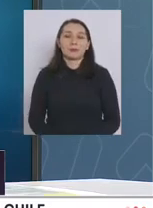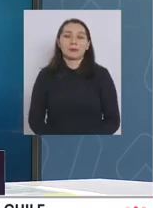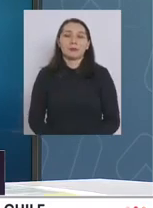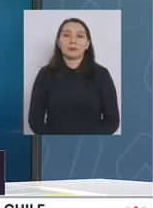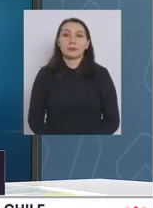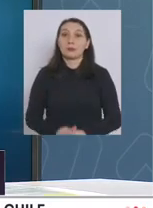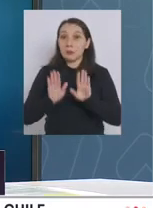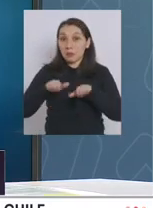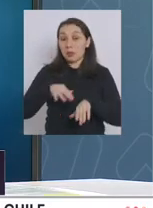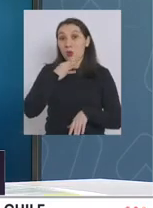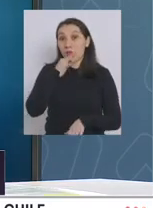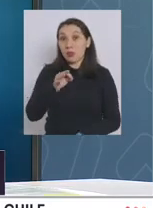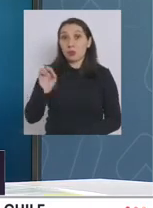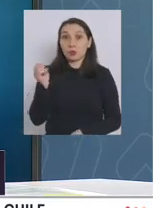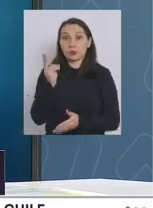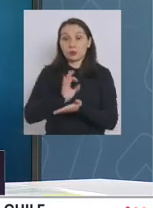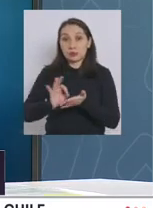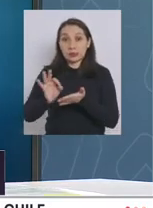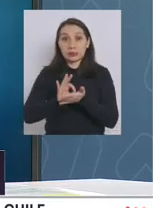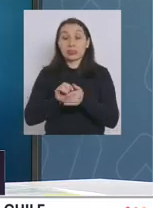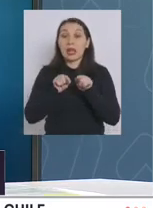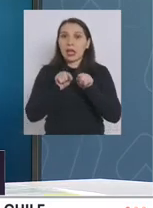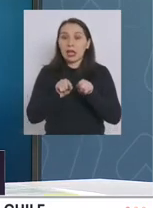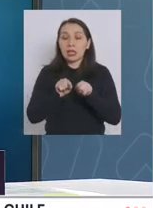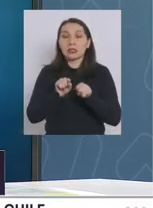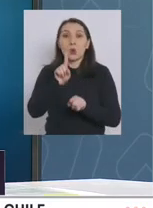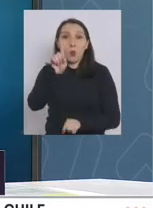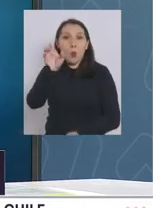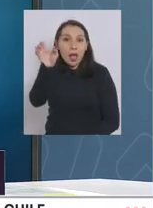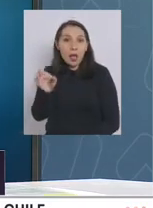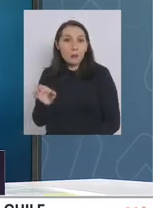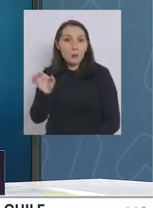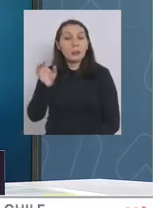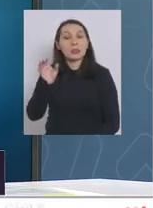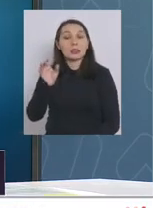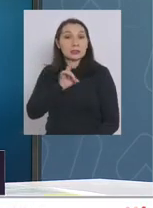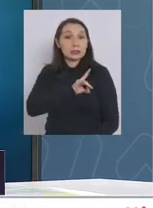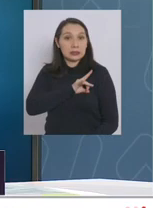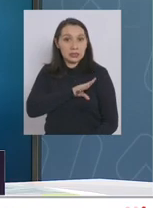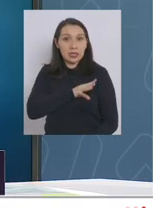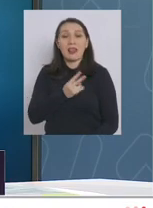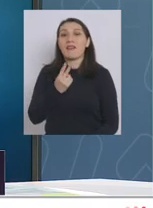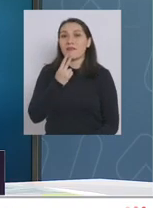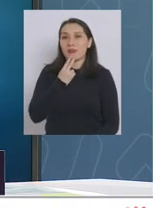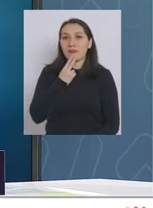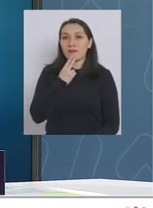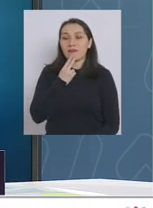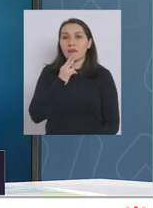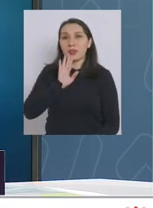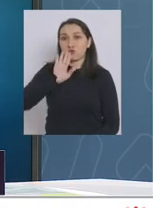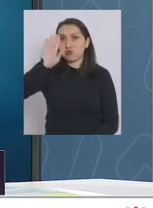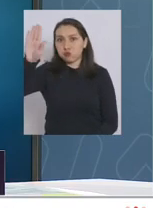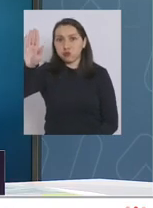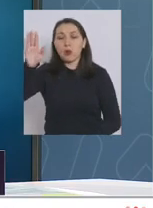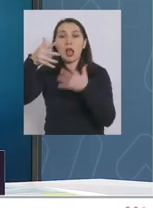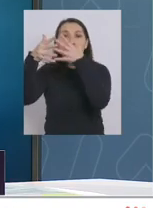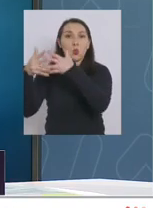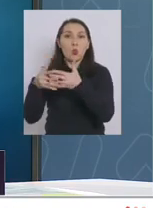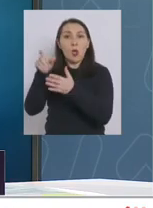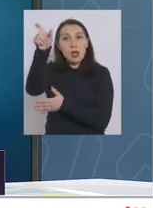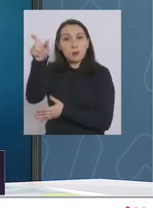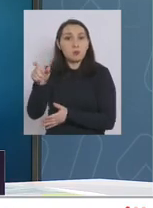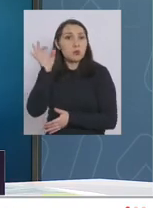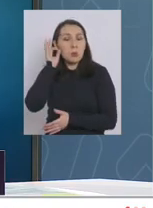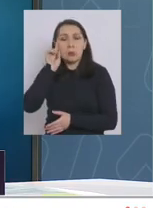Tal como decía la secretaria, este es un caso de una persona chilena residente en Estados Unidos, una